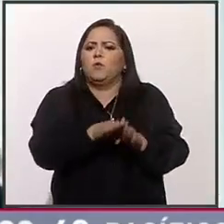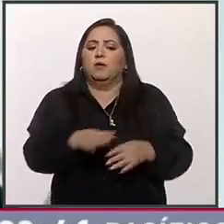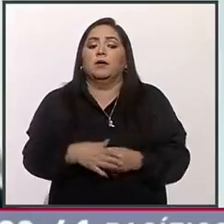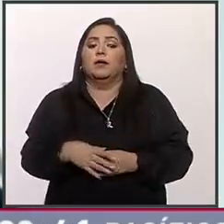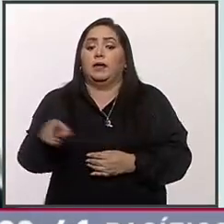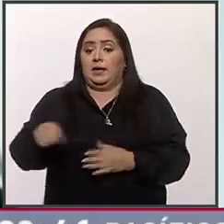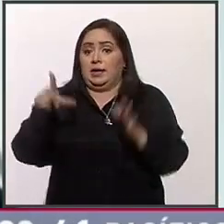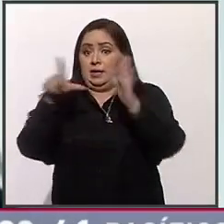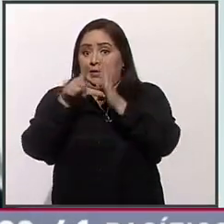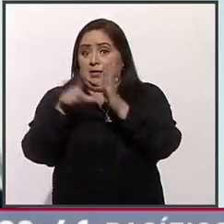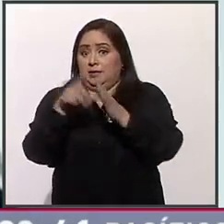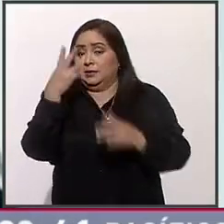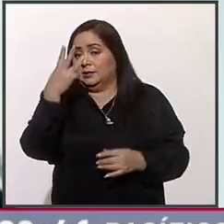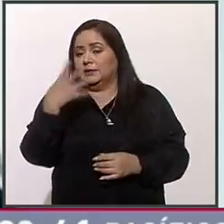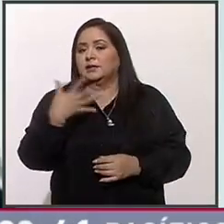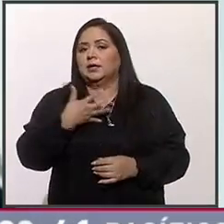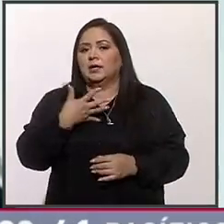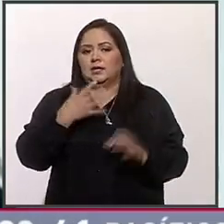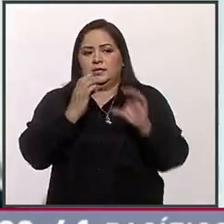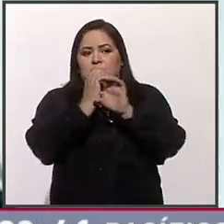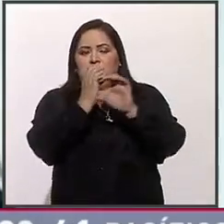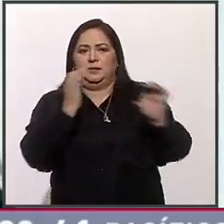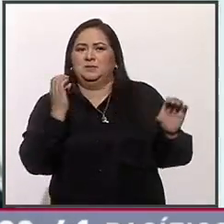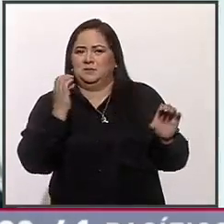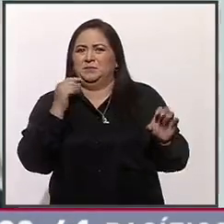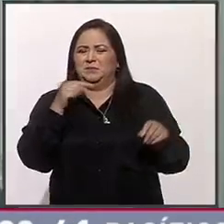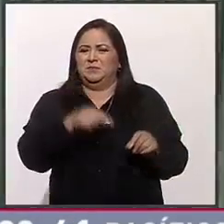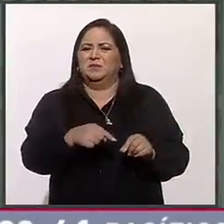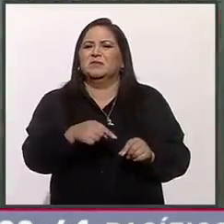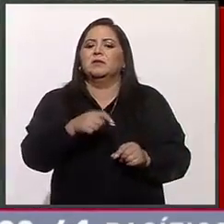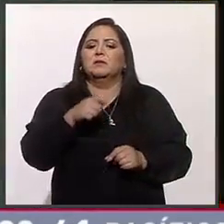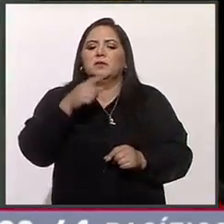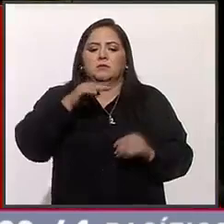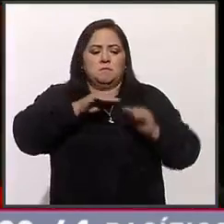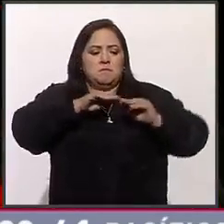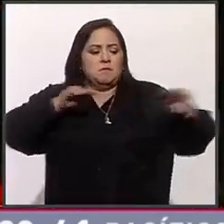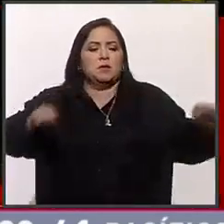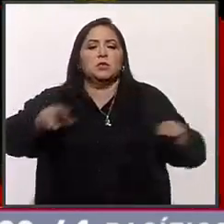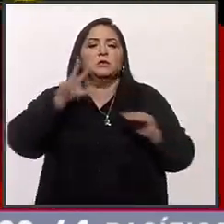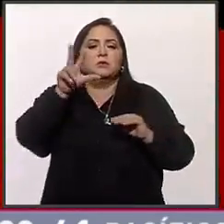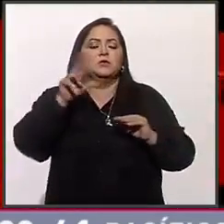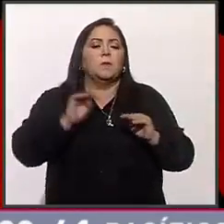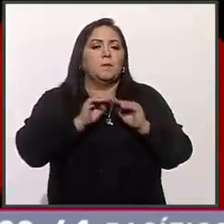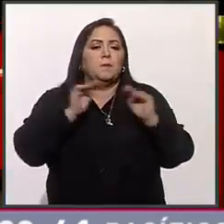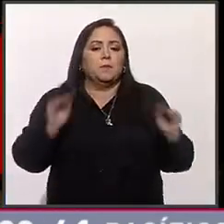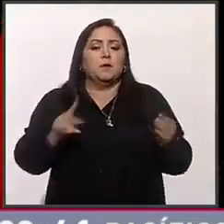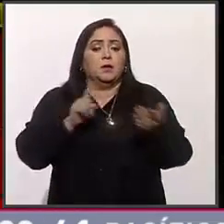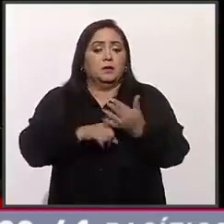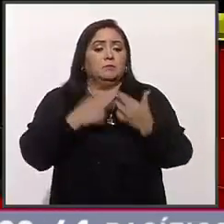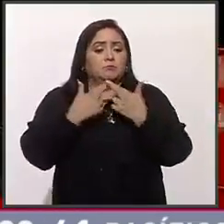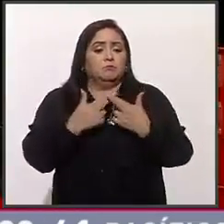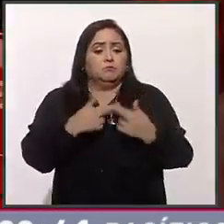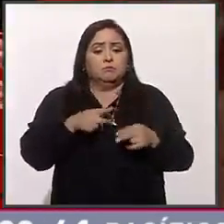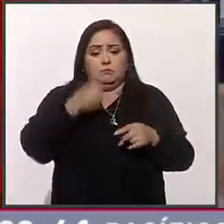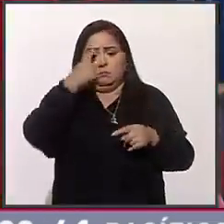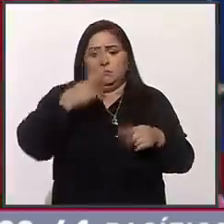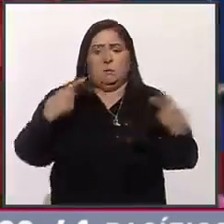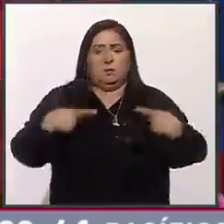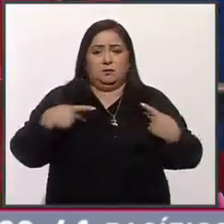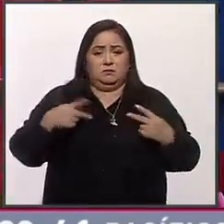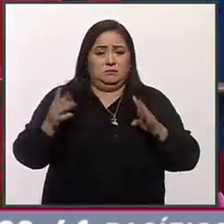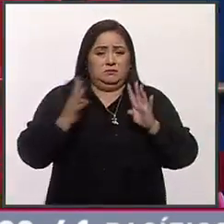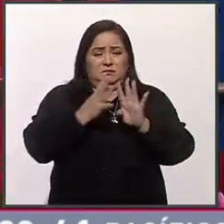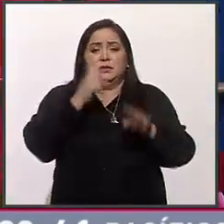En nuestra línea 3 lo que tenemos son unidades articuladas, son unidades que miden 18 metros, tiene una capacidad de transportar a